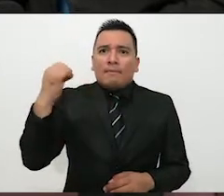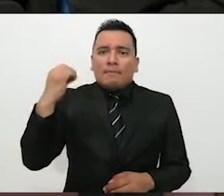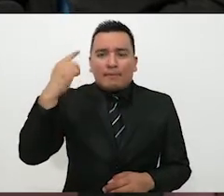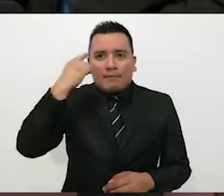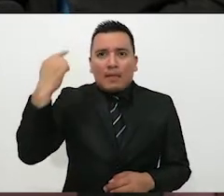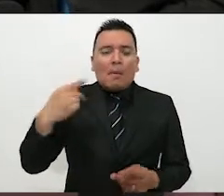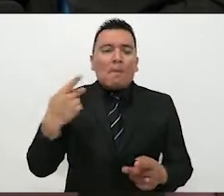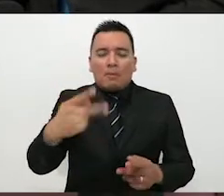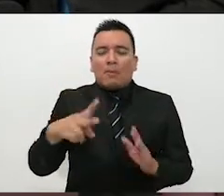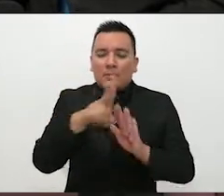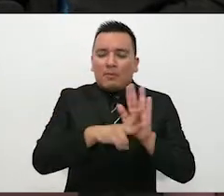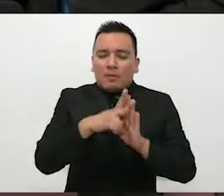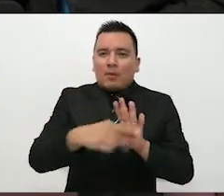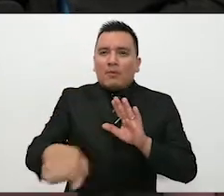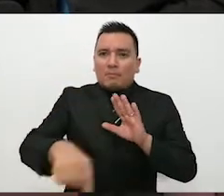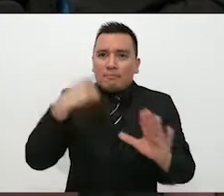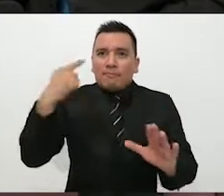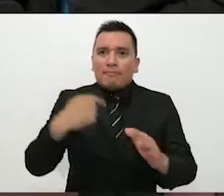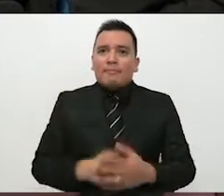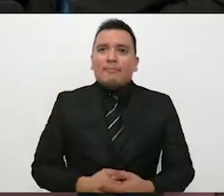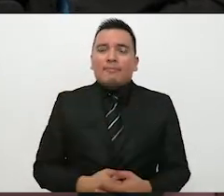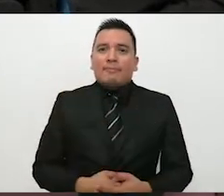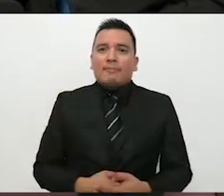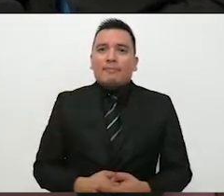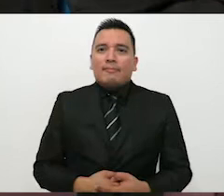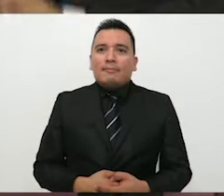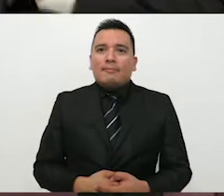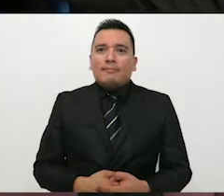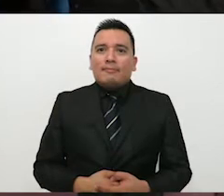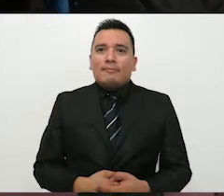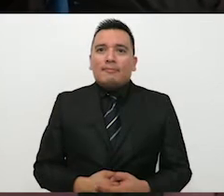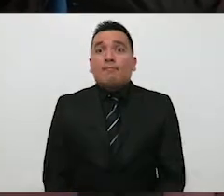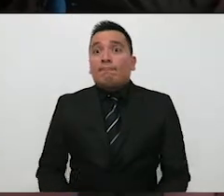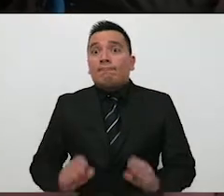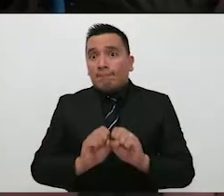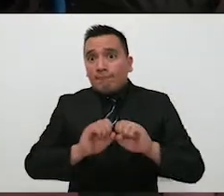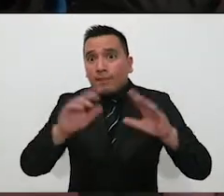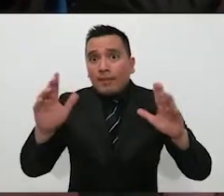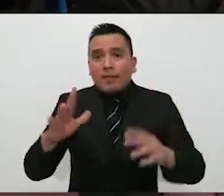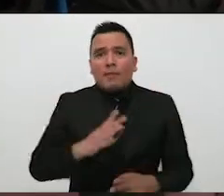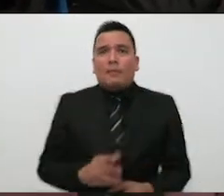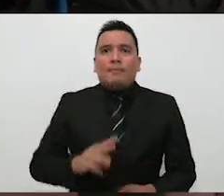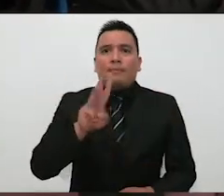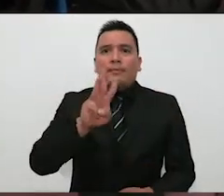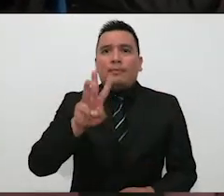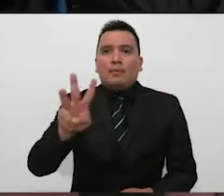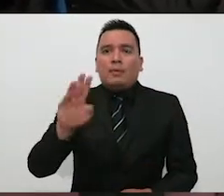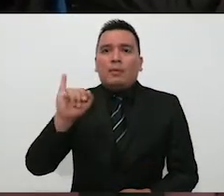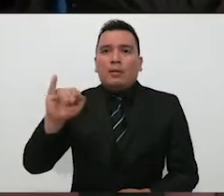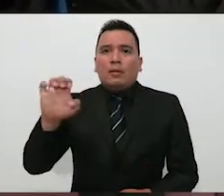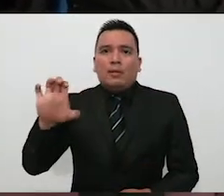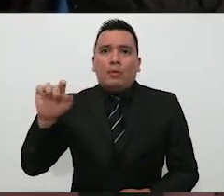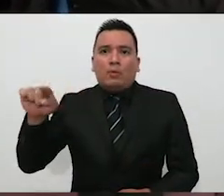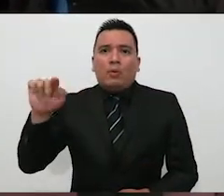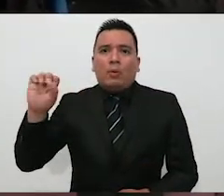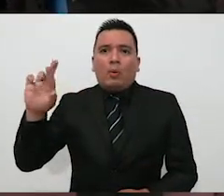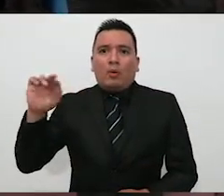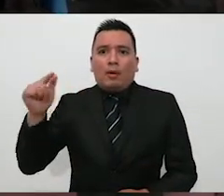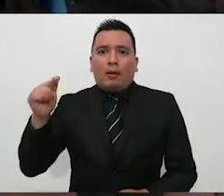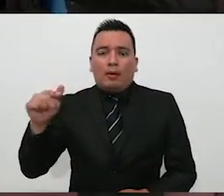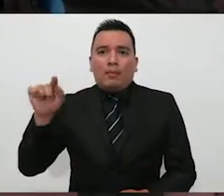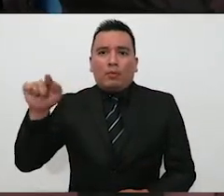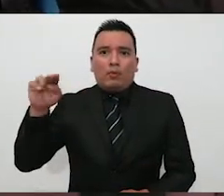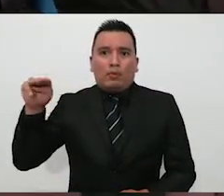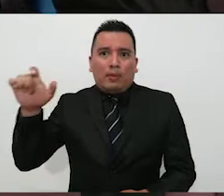y pueden checar la convocatoria en la página del instituto. Claro que sí, www.is.org.mx